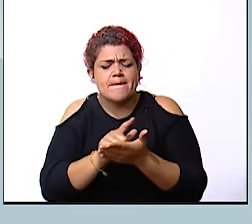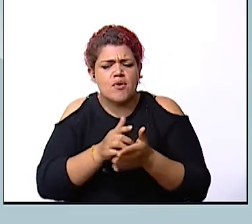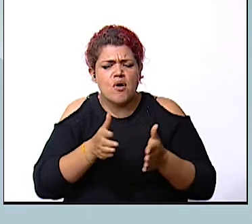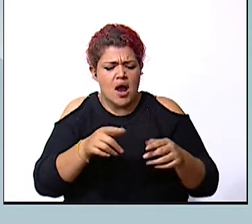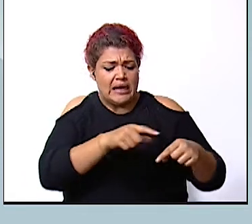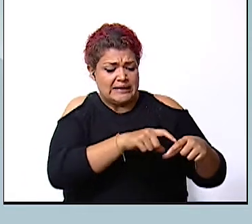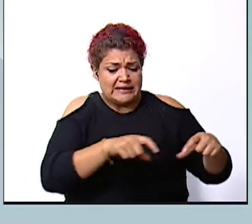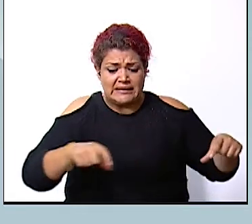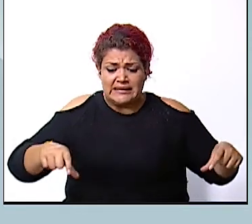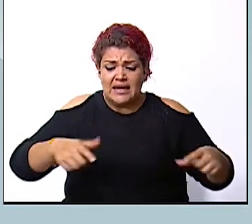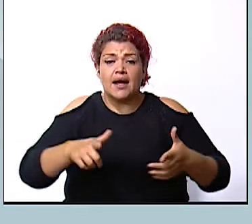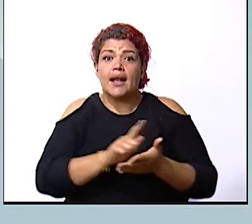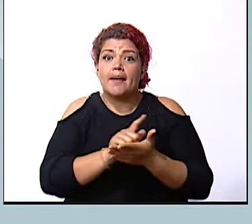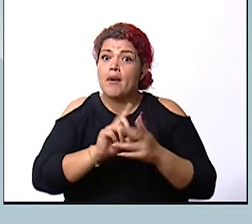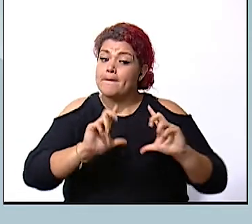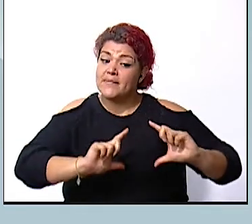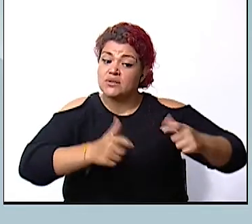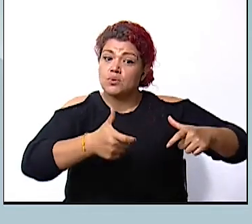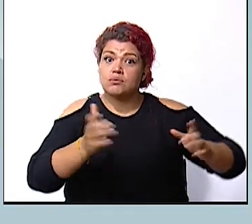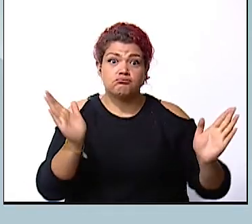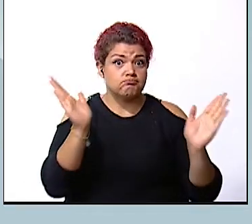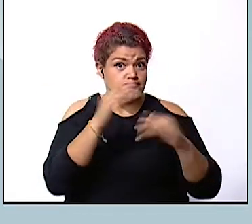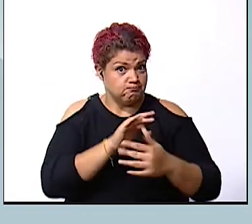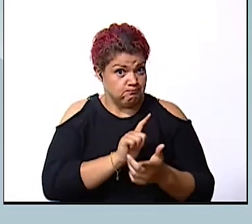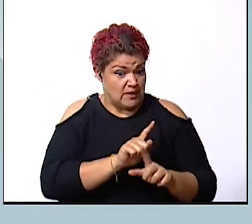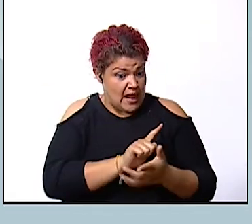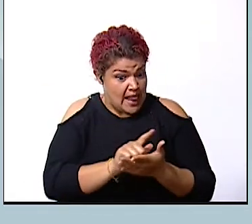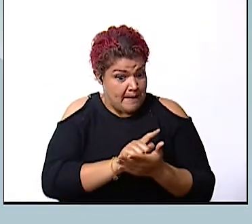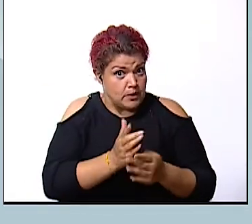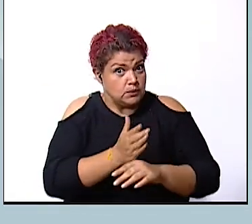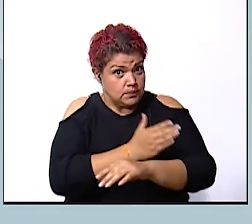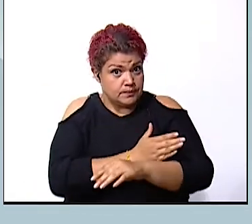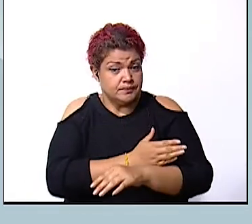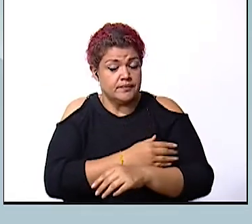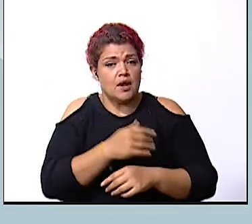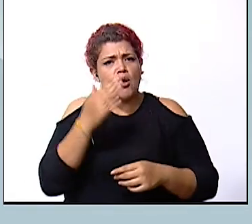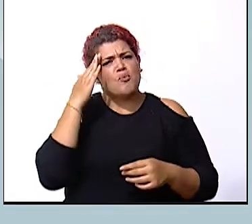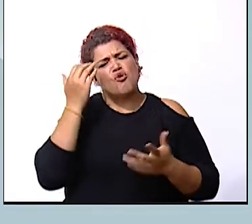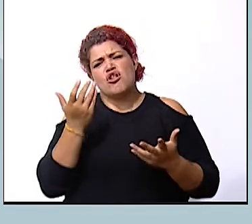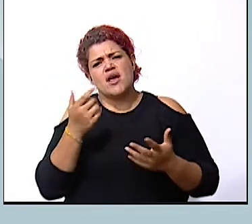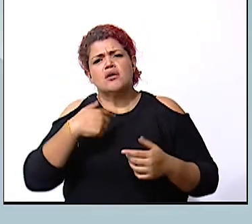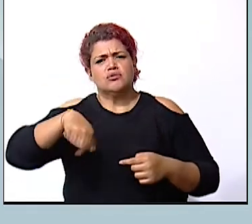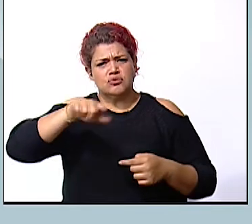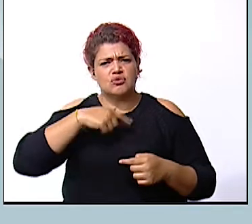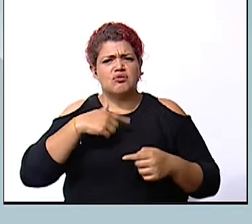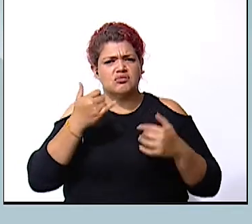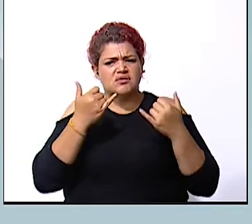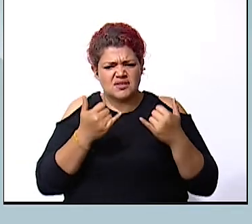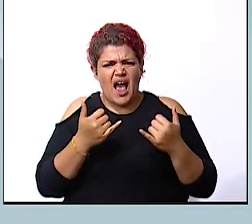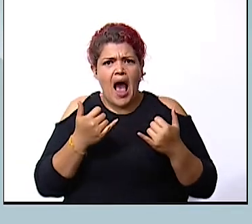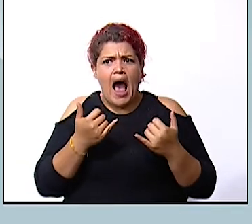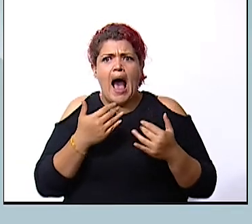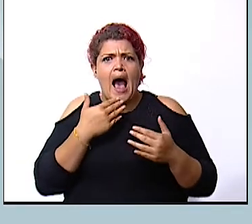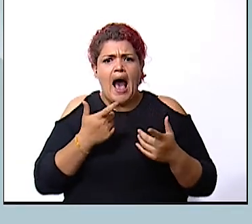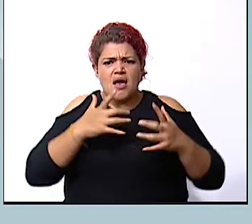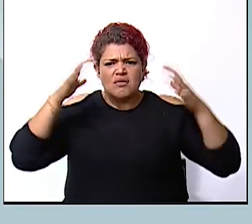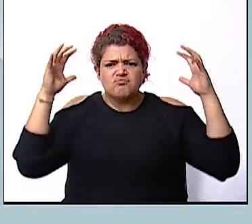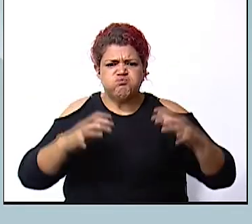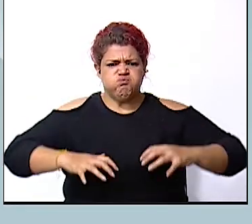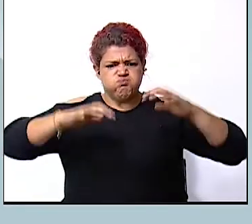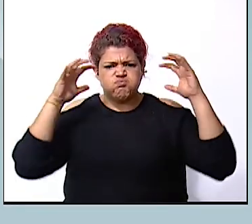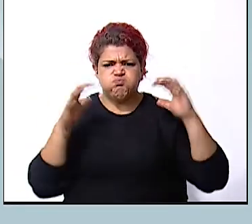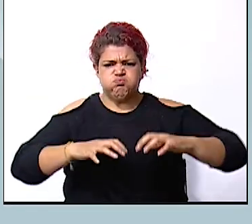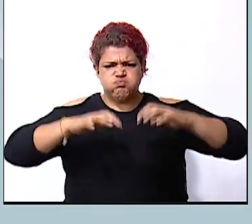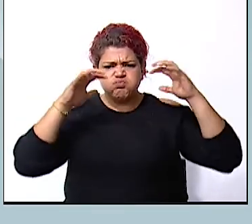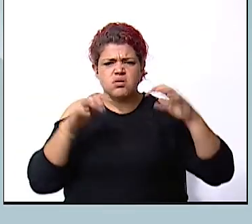caños no tengan basura porque de esta manera nosotros cuando existe una precipitación